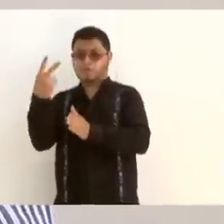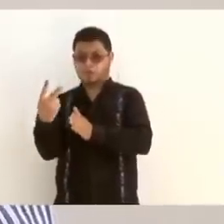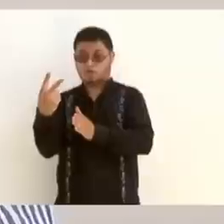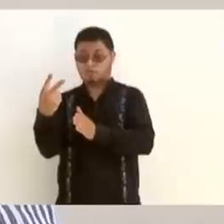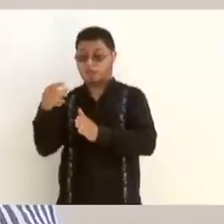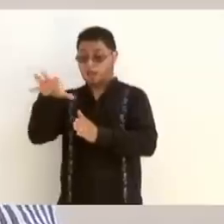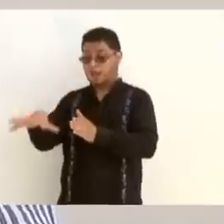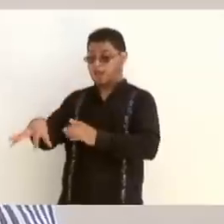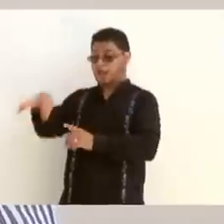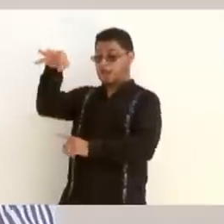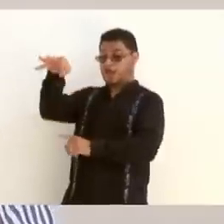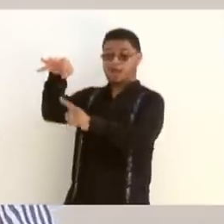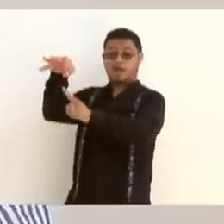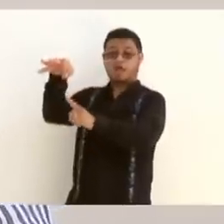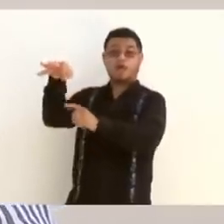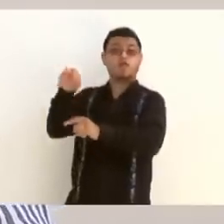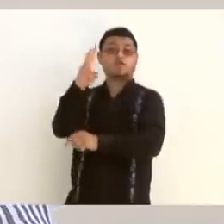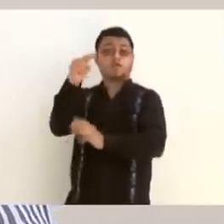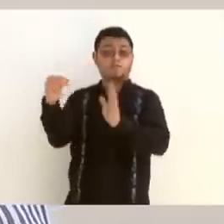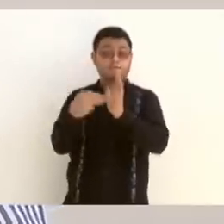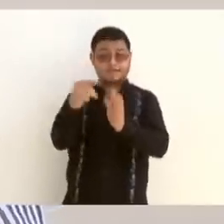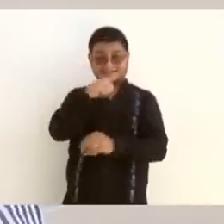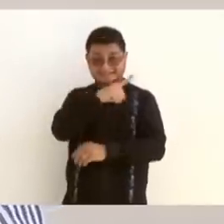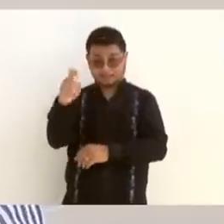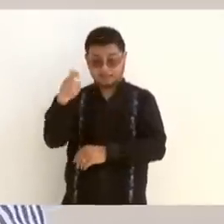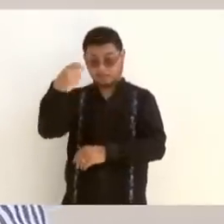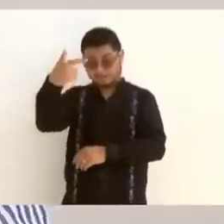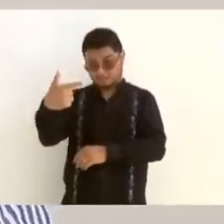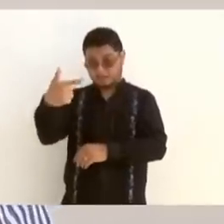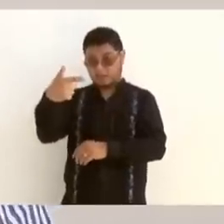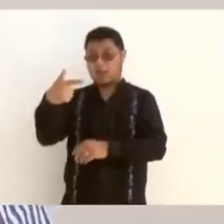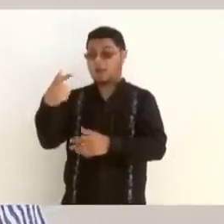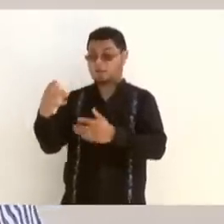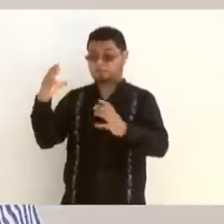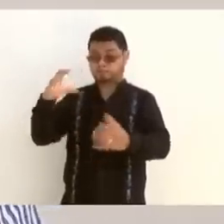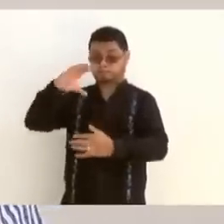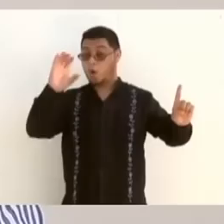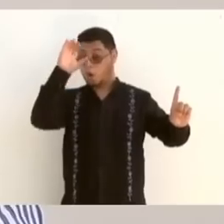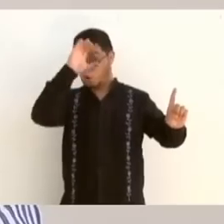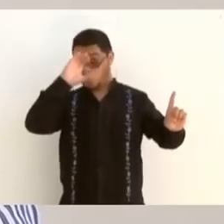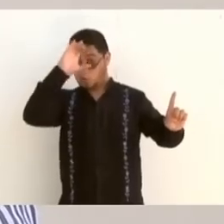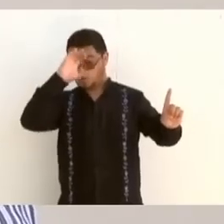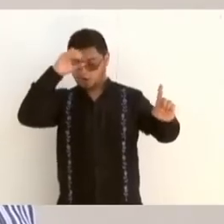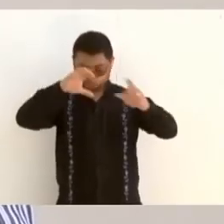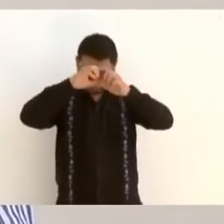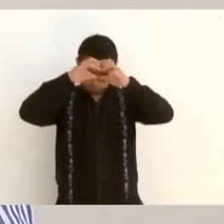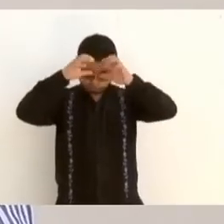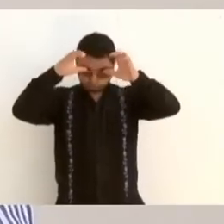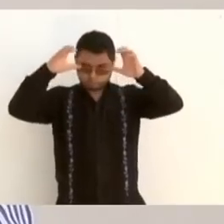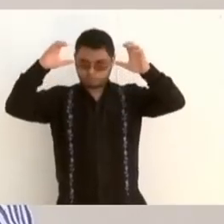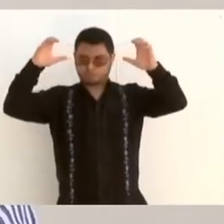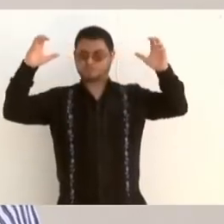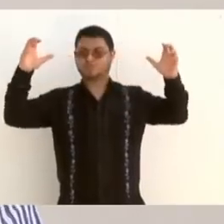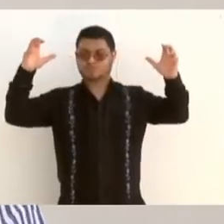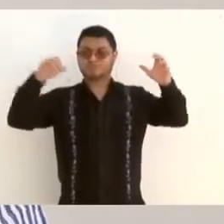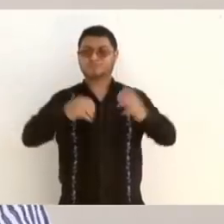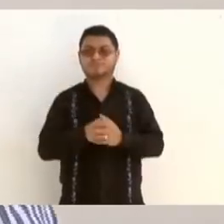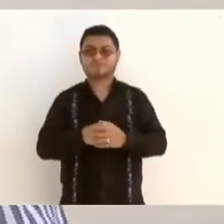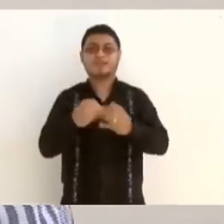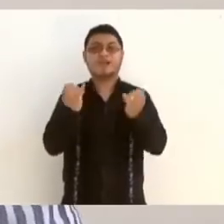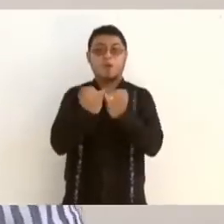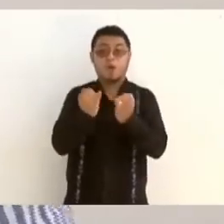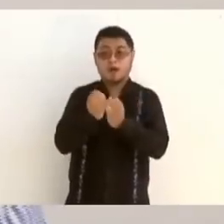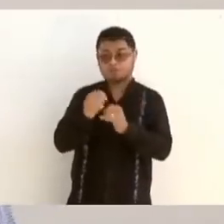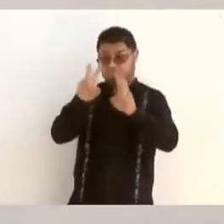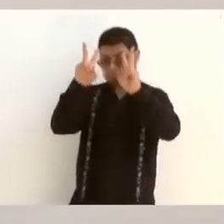.187 monumentos que se sumarán al acervo histórico y cultural del país. En cuanto a los asentamientos en el derecho de vía,